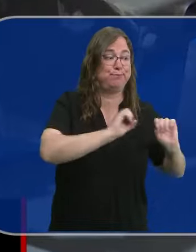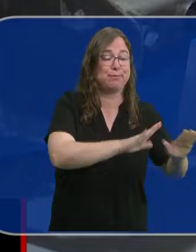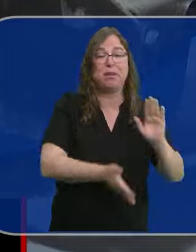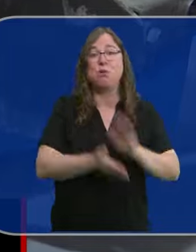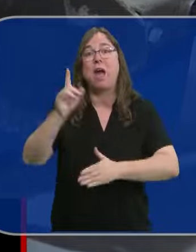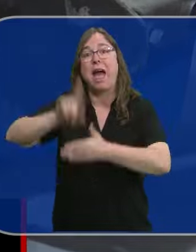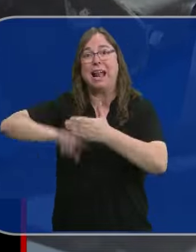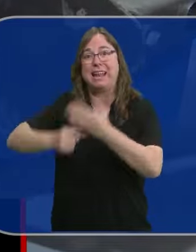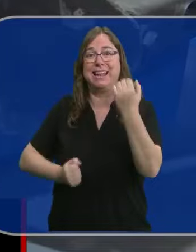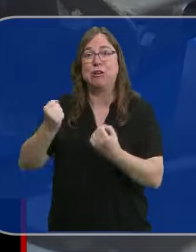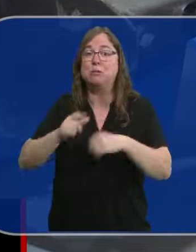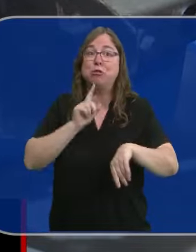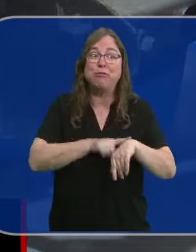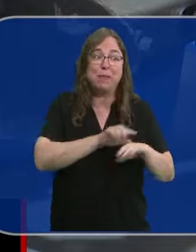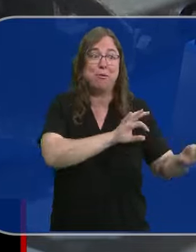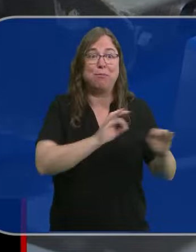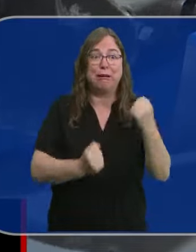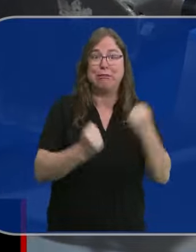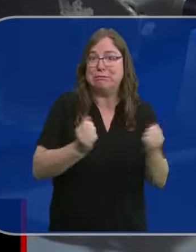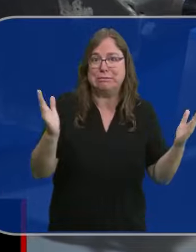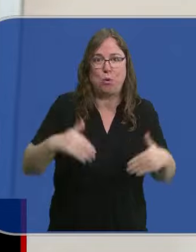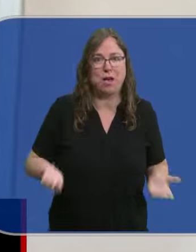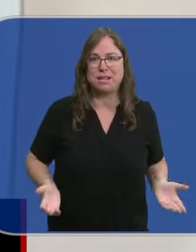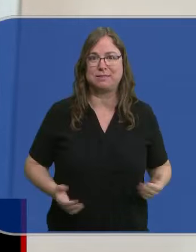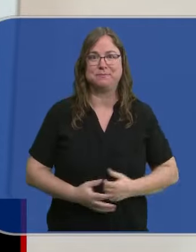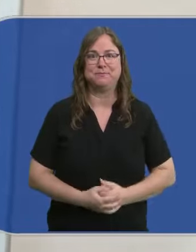para irse de vacaciones, porque no ha habido tiempo para la puesta.